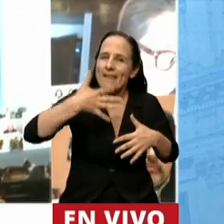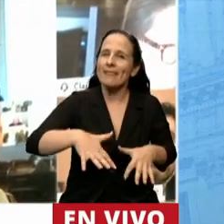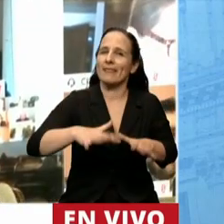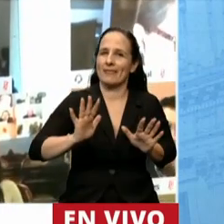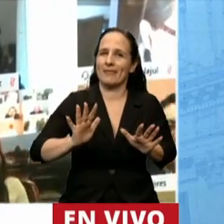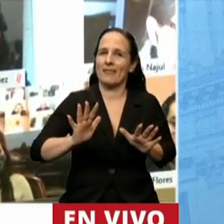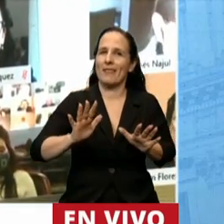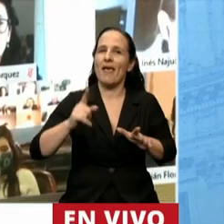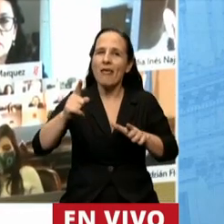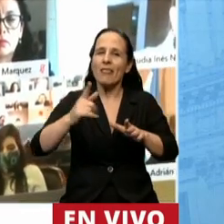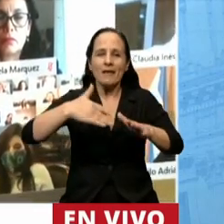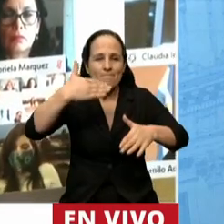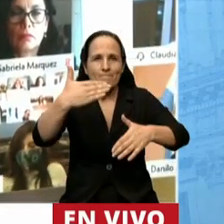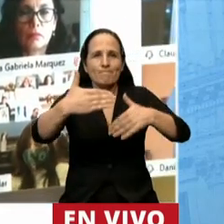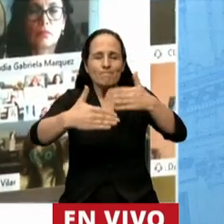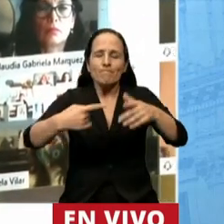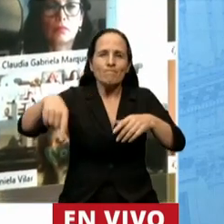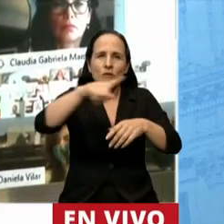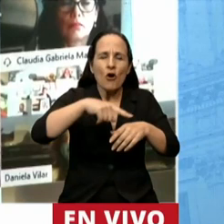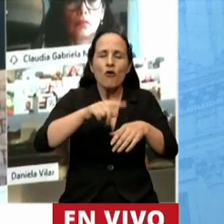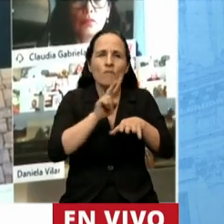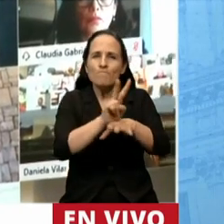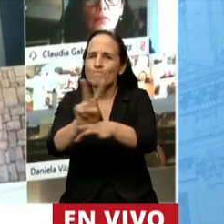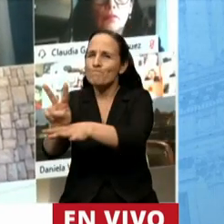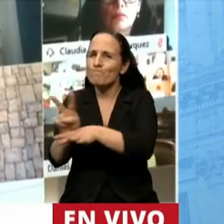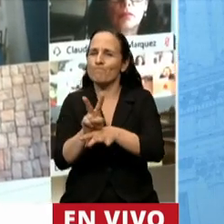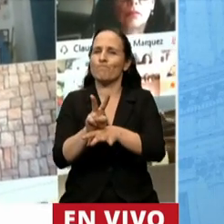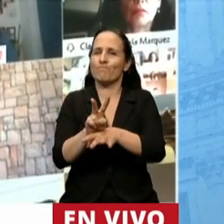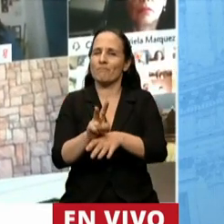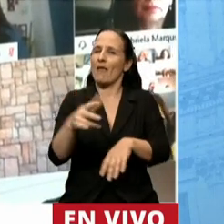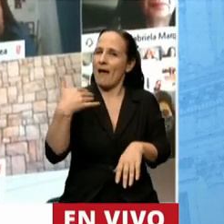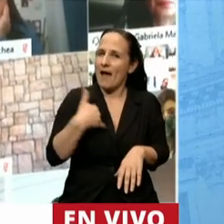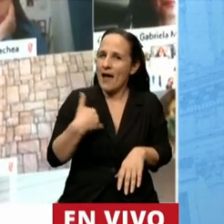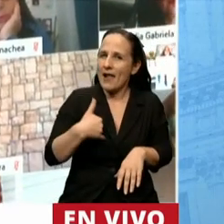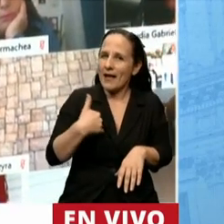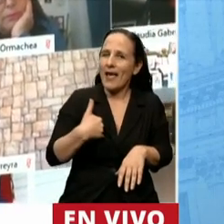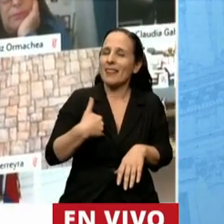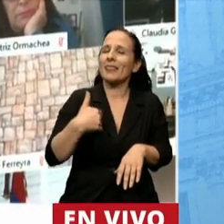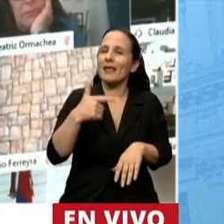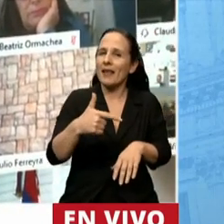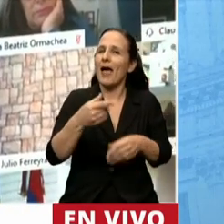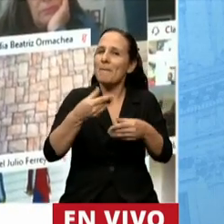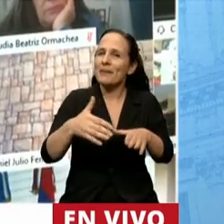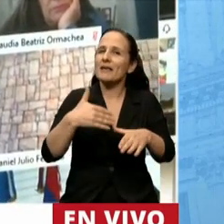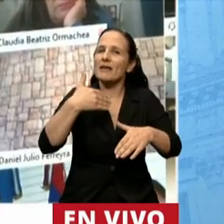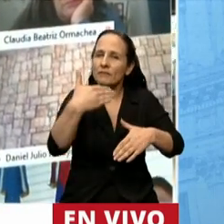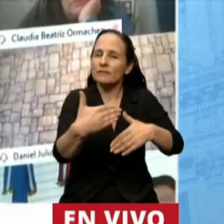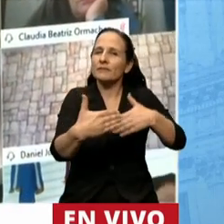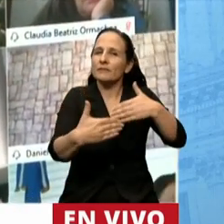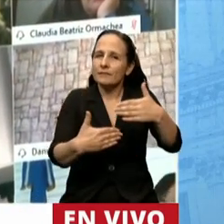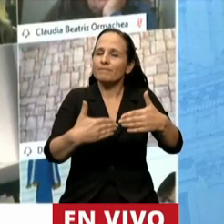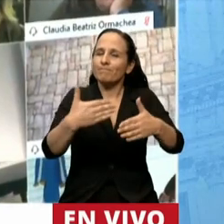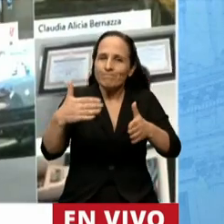y de profundo cuidado. Ahí es donde la Argentina empezó a transitar un camino